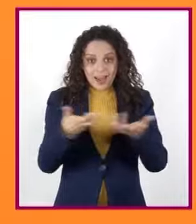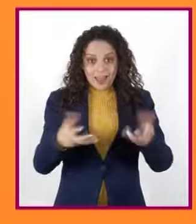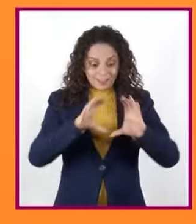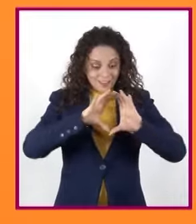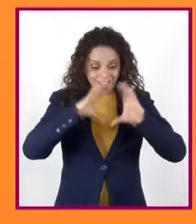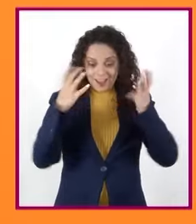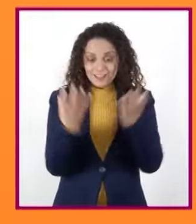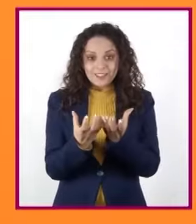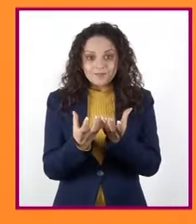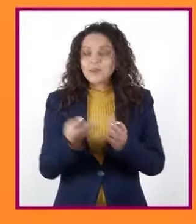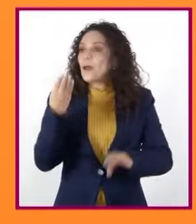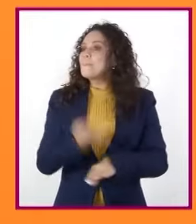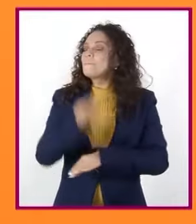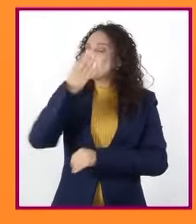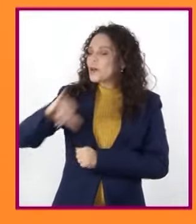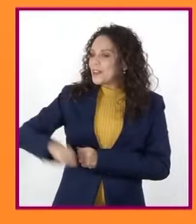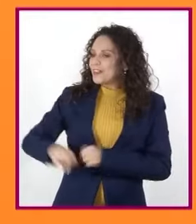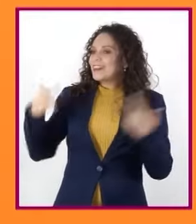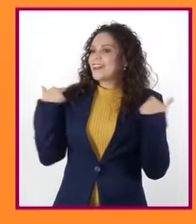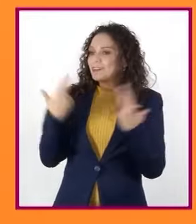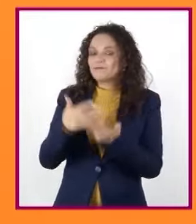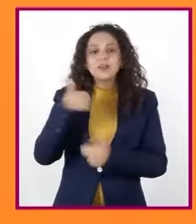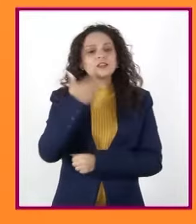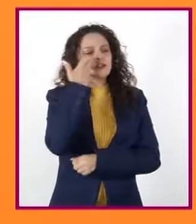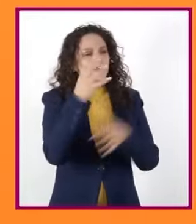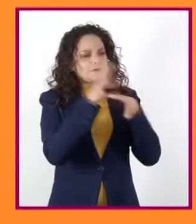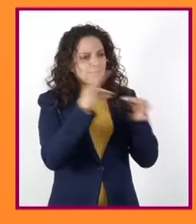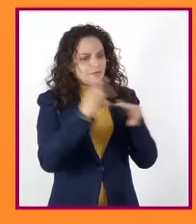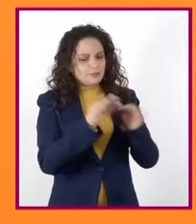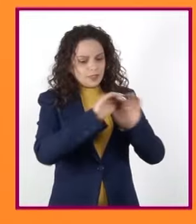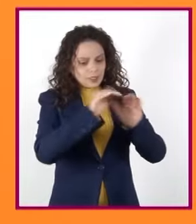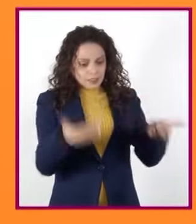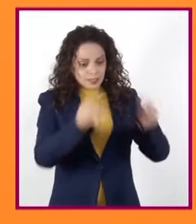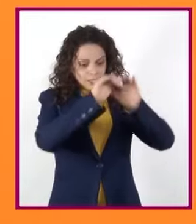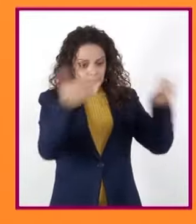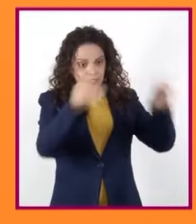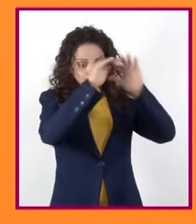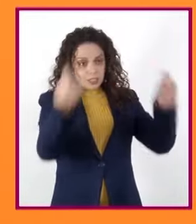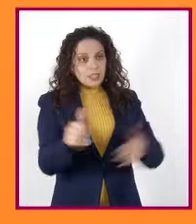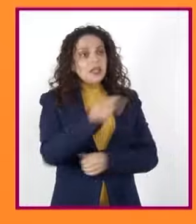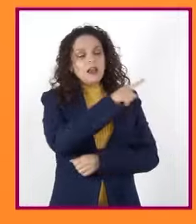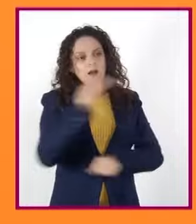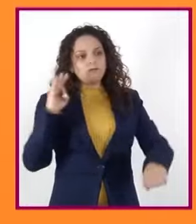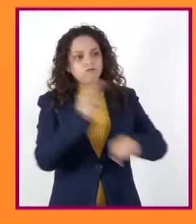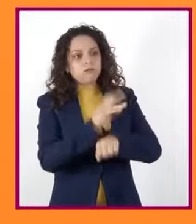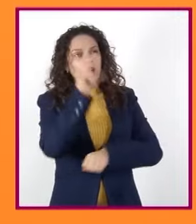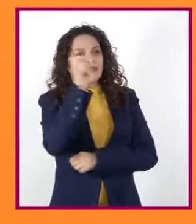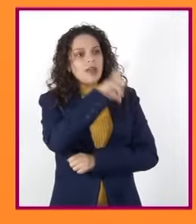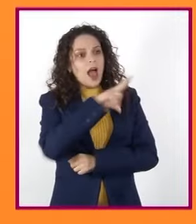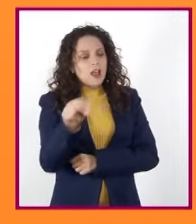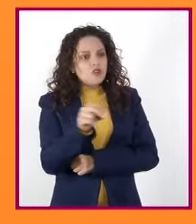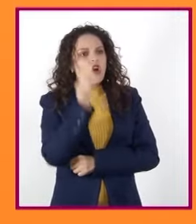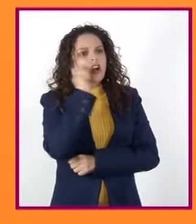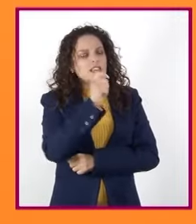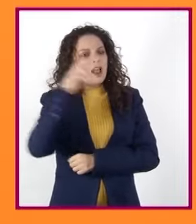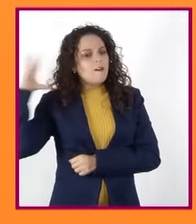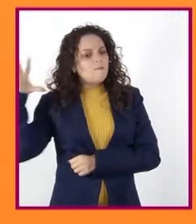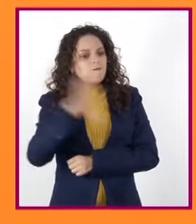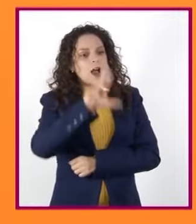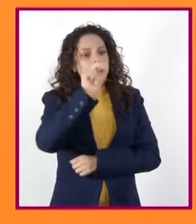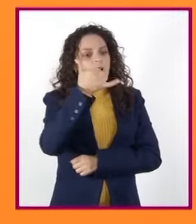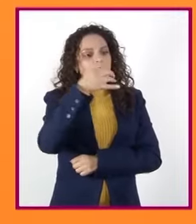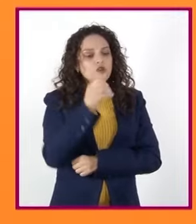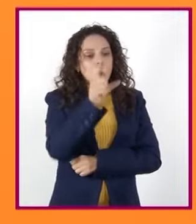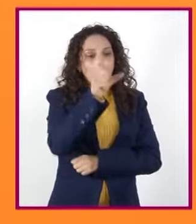Quisiera agregar que las capas atmosféricas nos protegen de los rayos dañinos provenientes del sol, como los rayos X